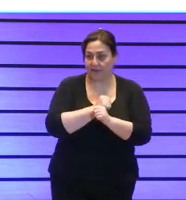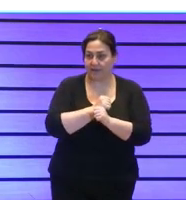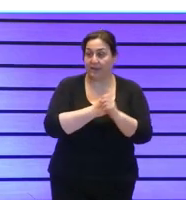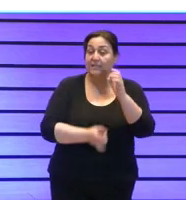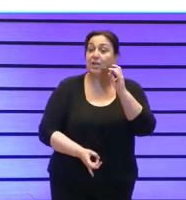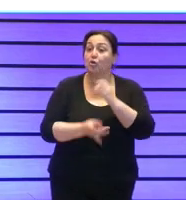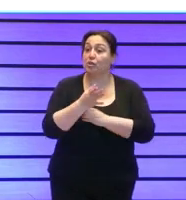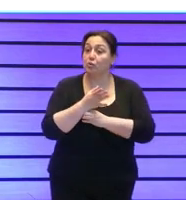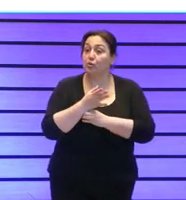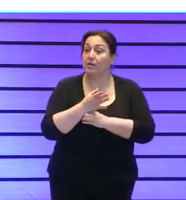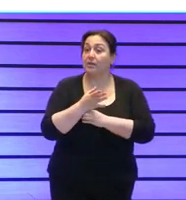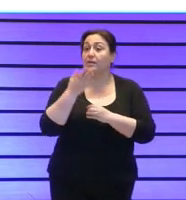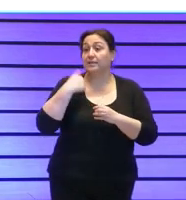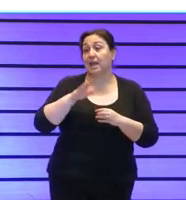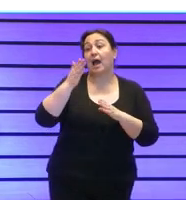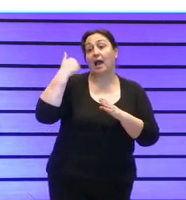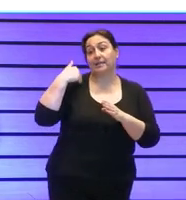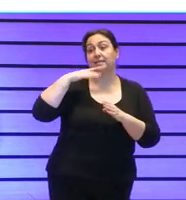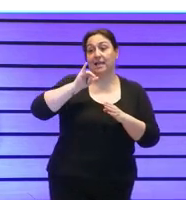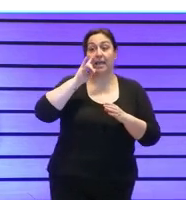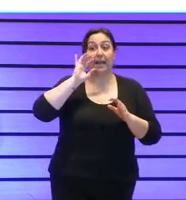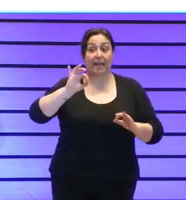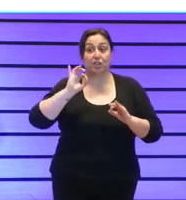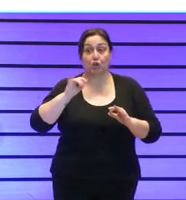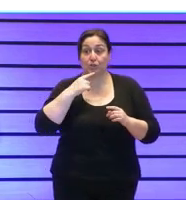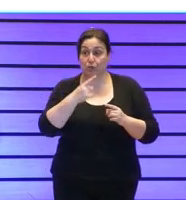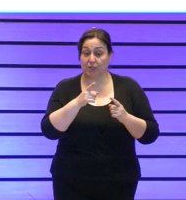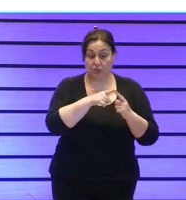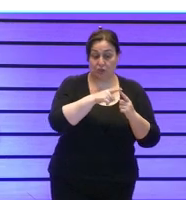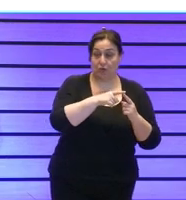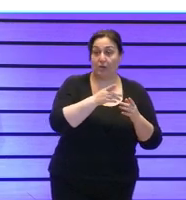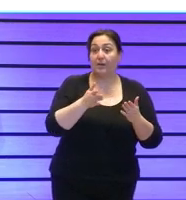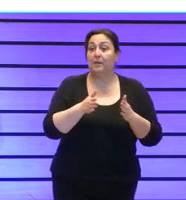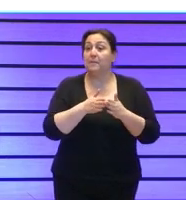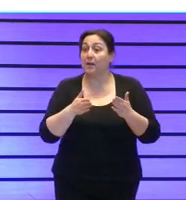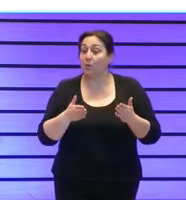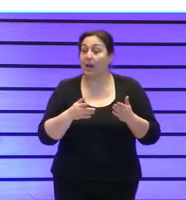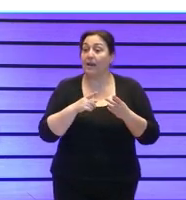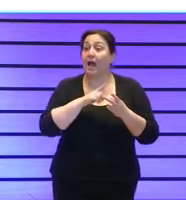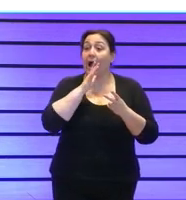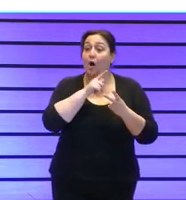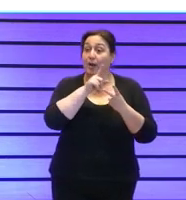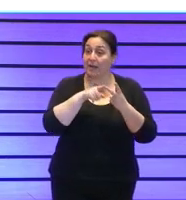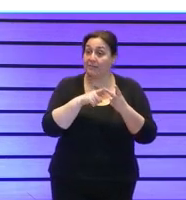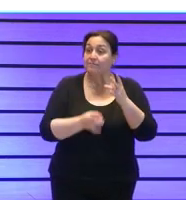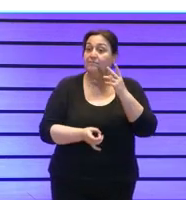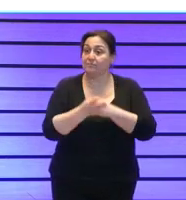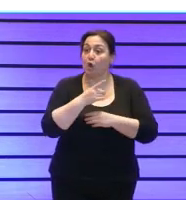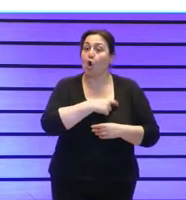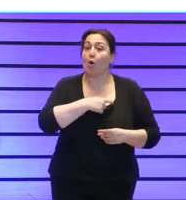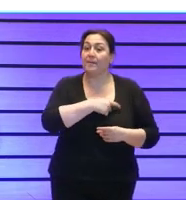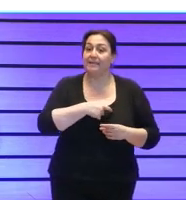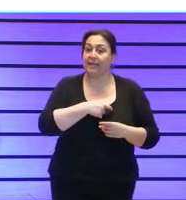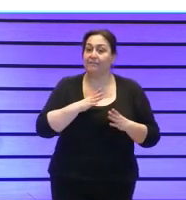constituye ya disponíamos de los riesgos del manual del compliance y lo que hacemos es constituir un comité de